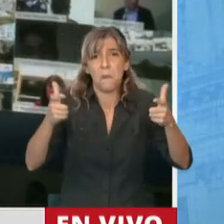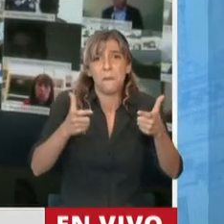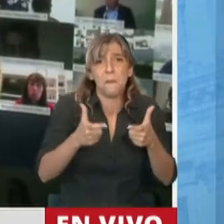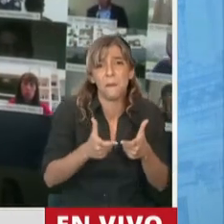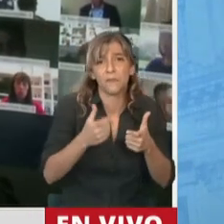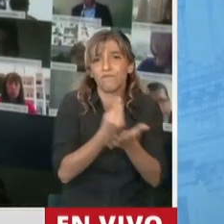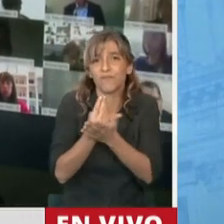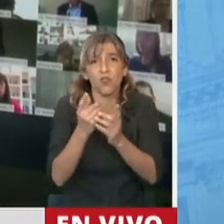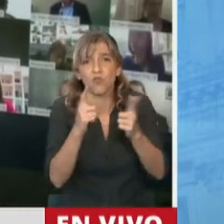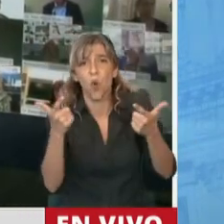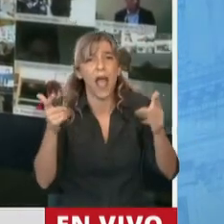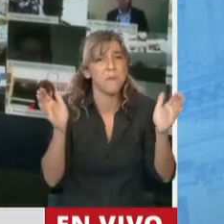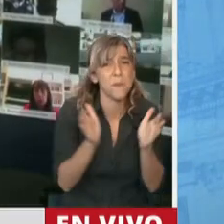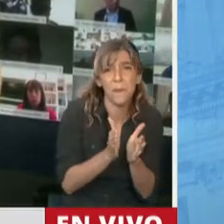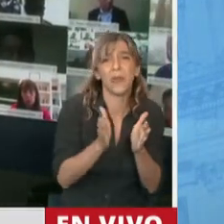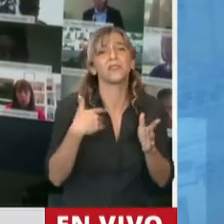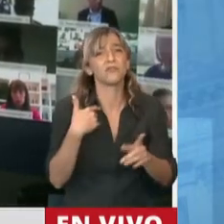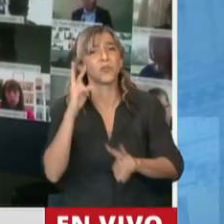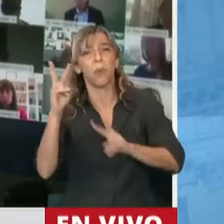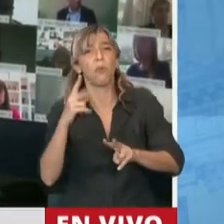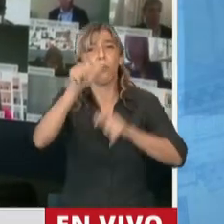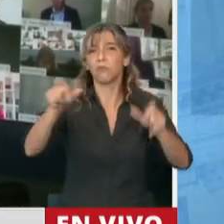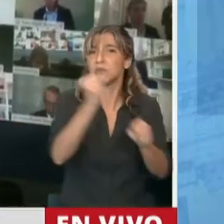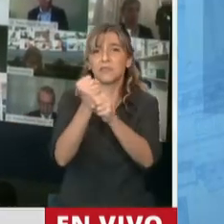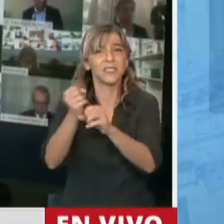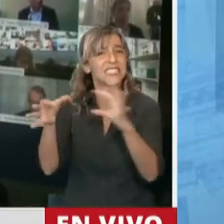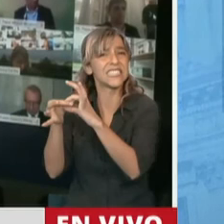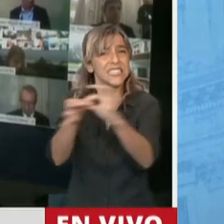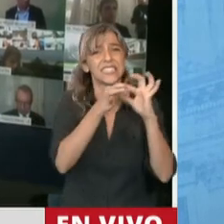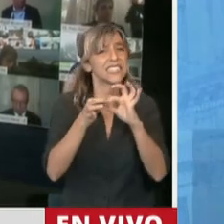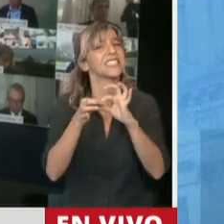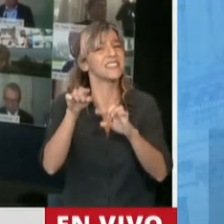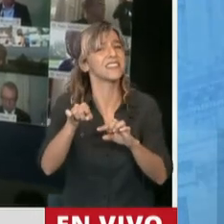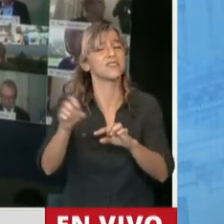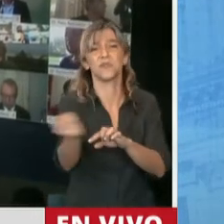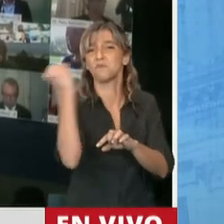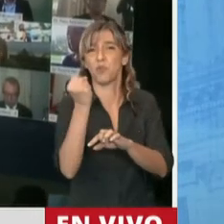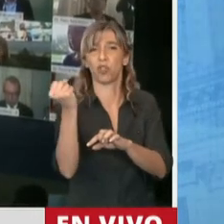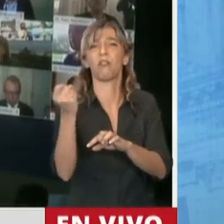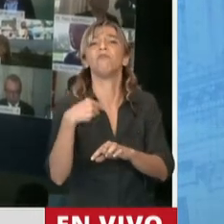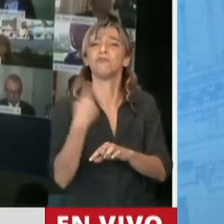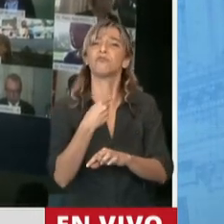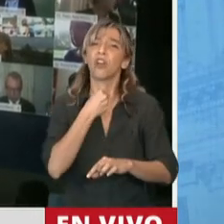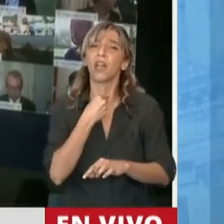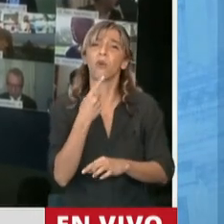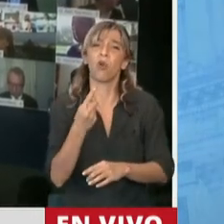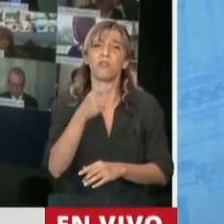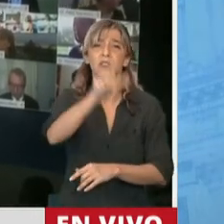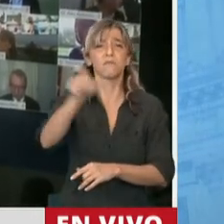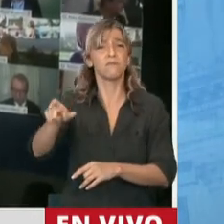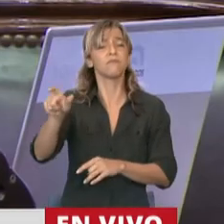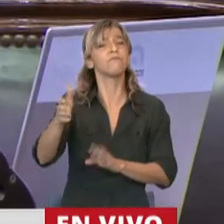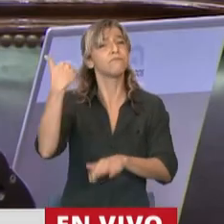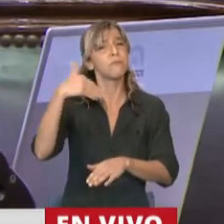la unidad de las trabajadoras y de los trabajadores es muy importante. Por eso queríamos decir Darío y Maxi presente. Muchas